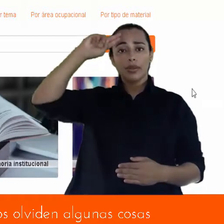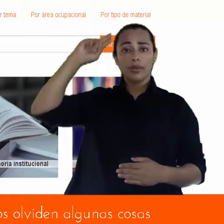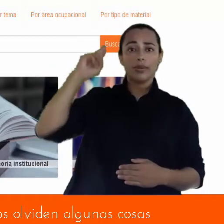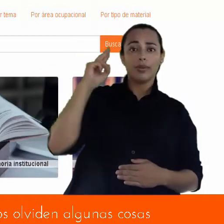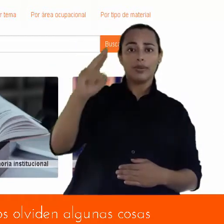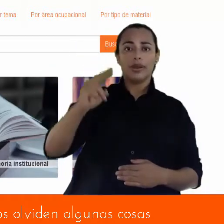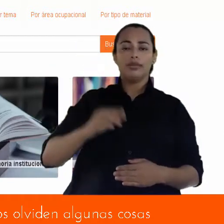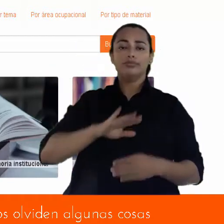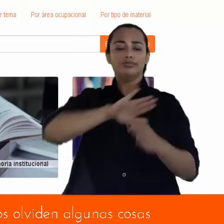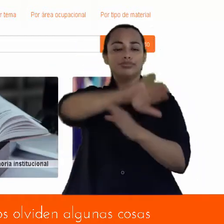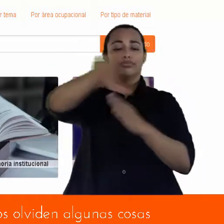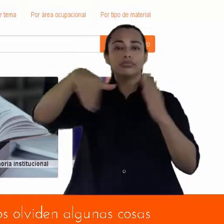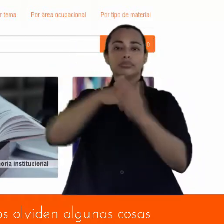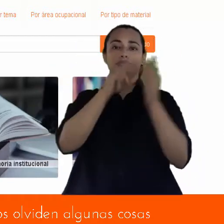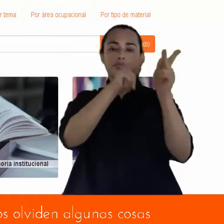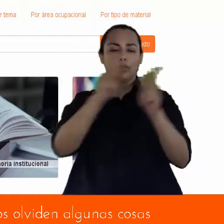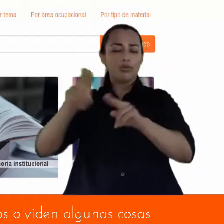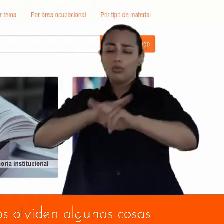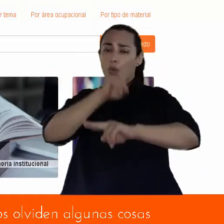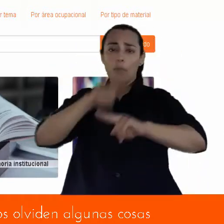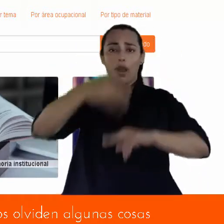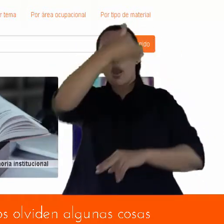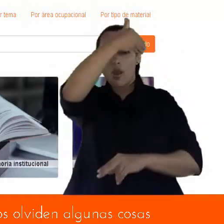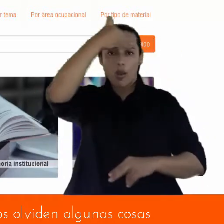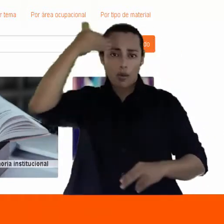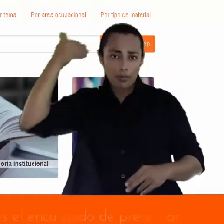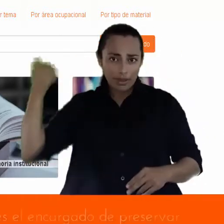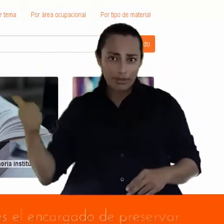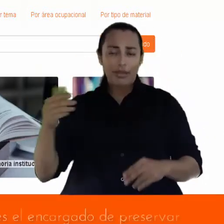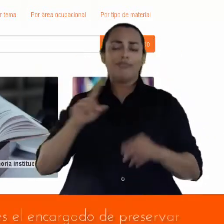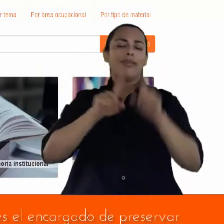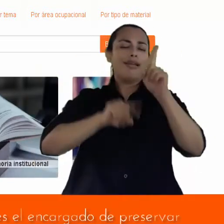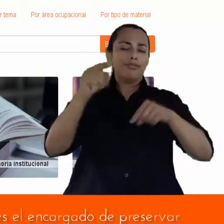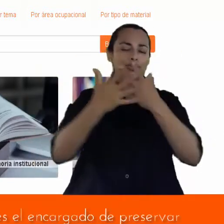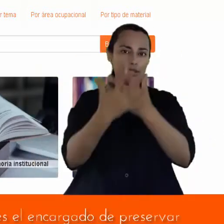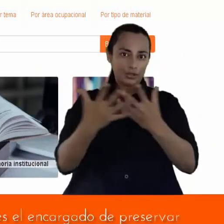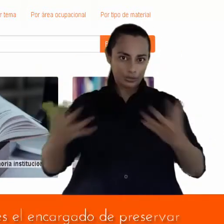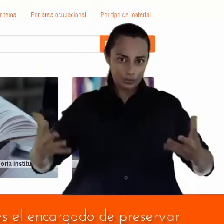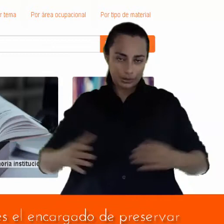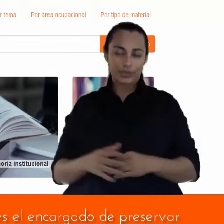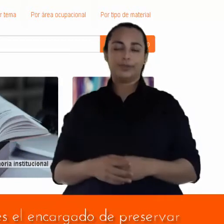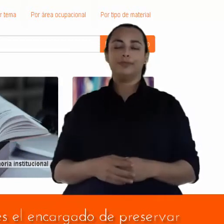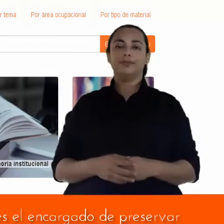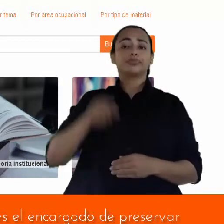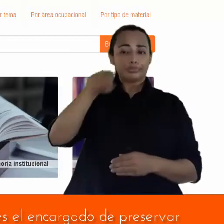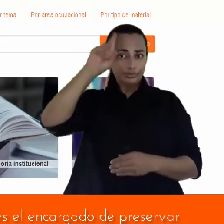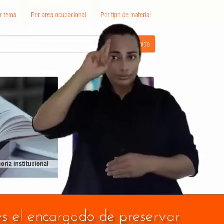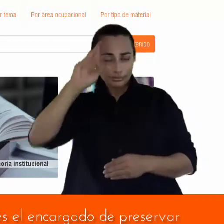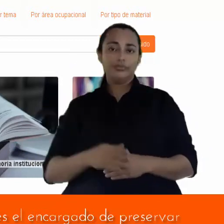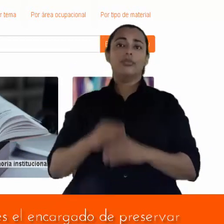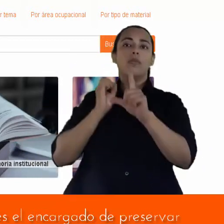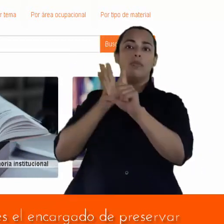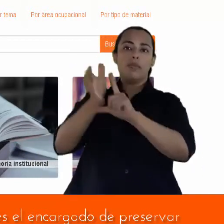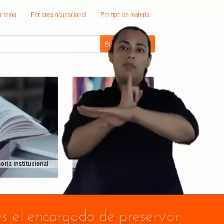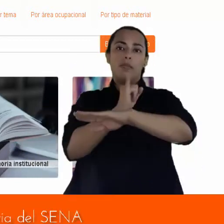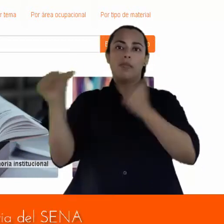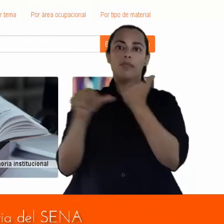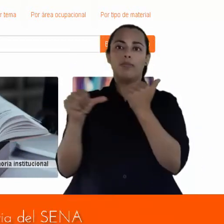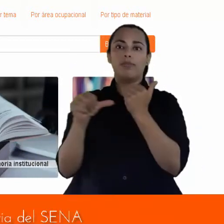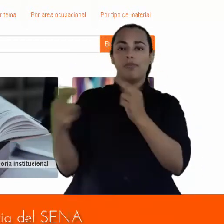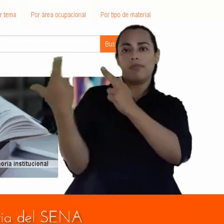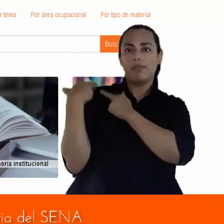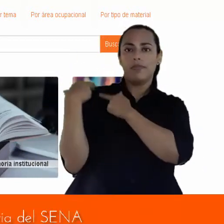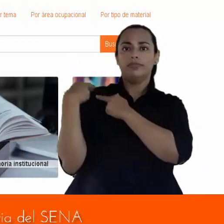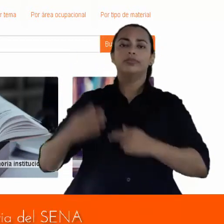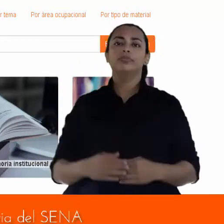Hola, es normal que a todos se nos olviden algunas cosas, por esto el repositorio institucional es el encargado de preservar